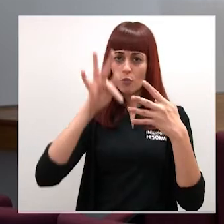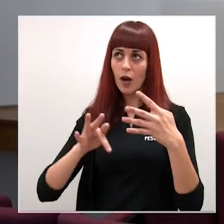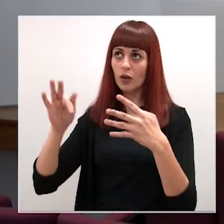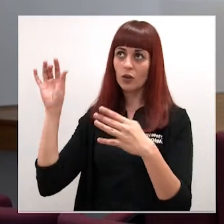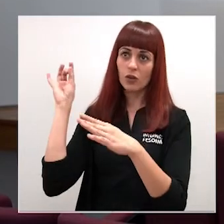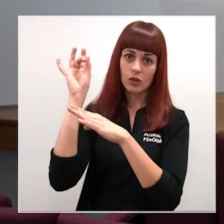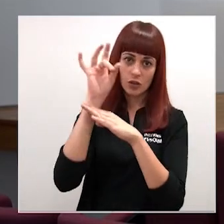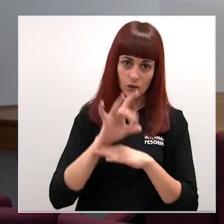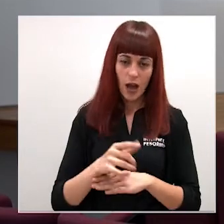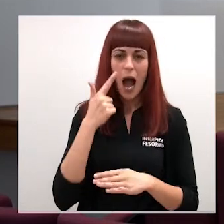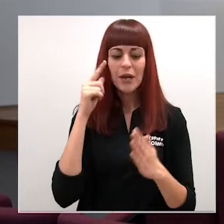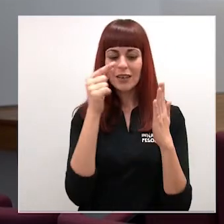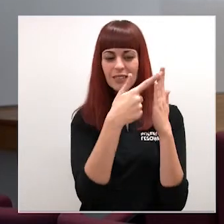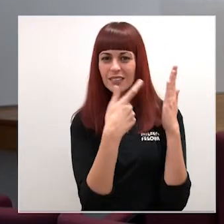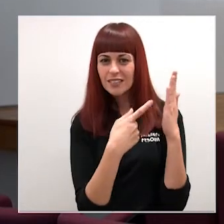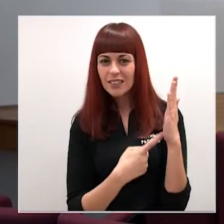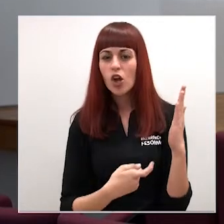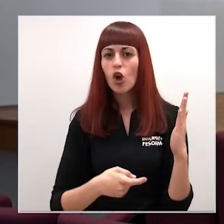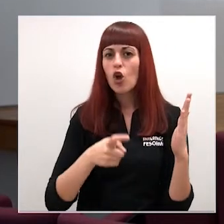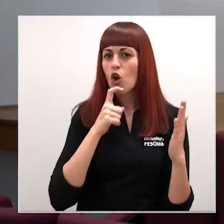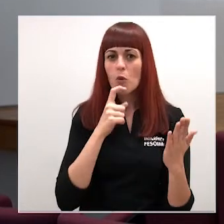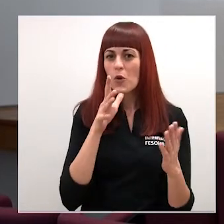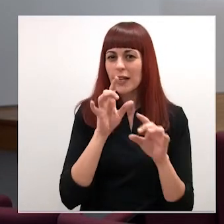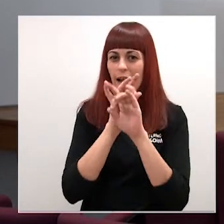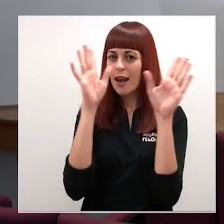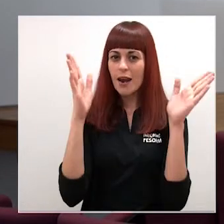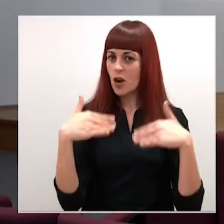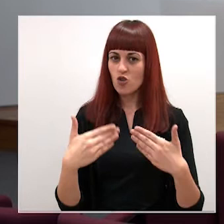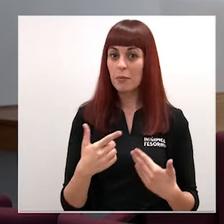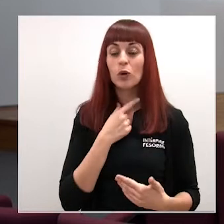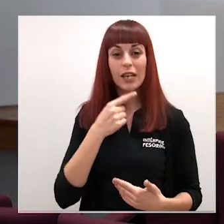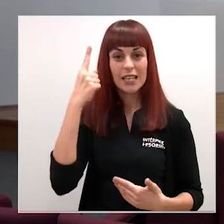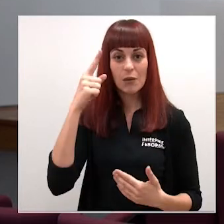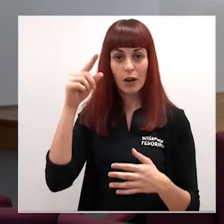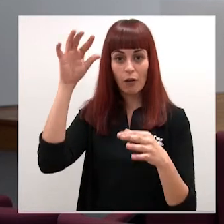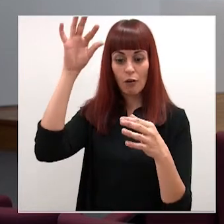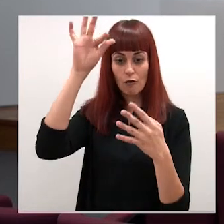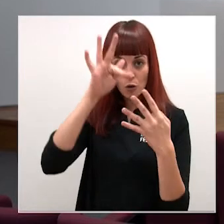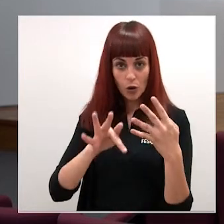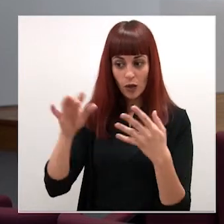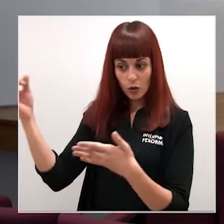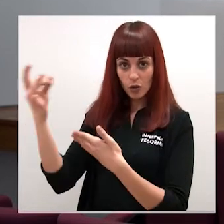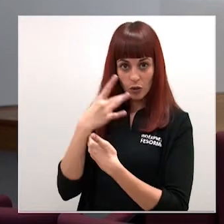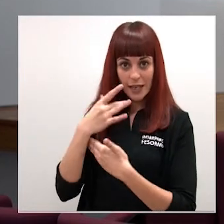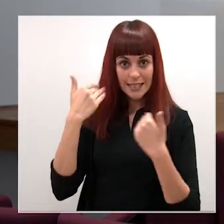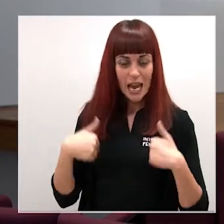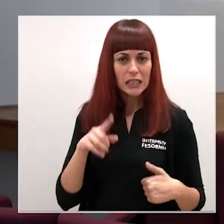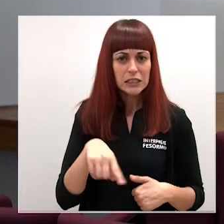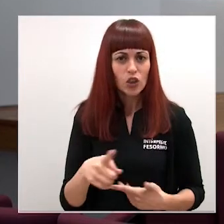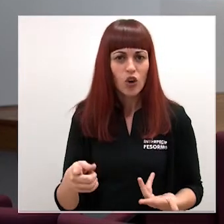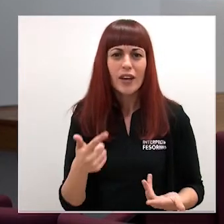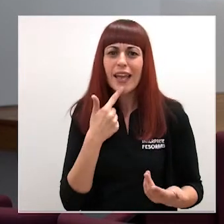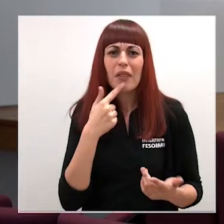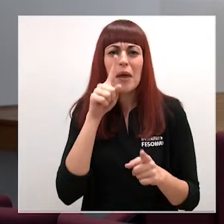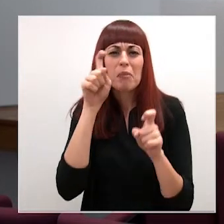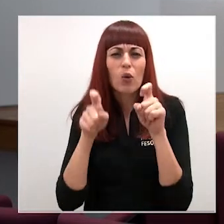aclarar cómo hacer esta desescalada que no tienen del todo claro me gustaría saber si les ha llegado ese formulario por un lado que les preguntan exactamente